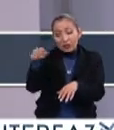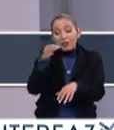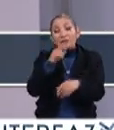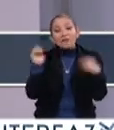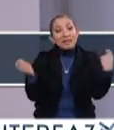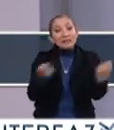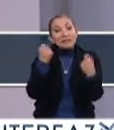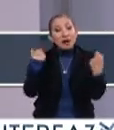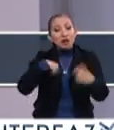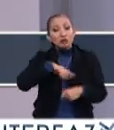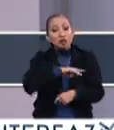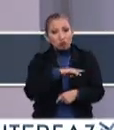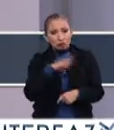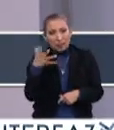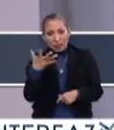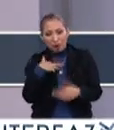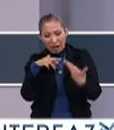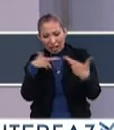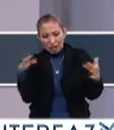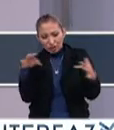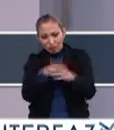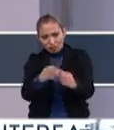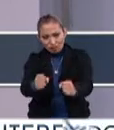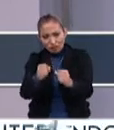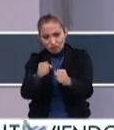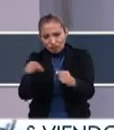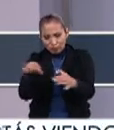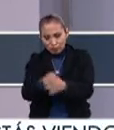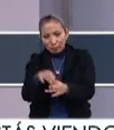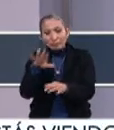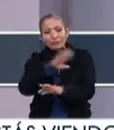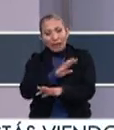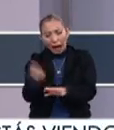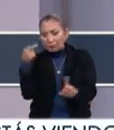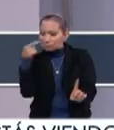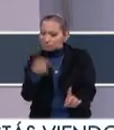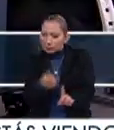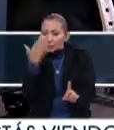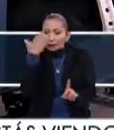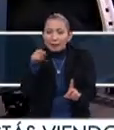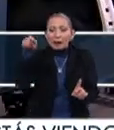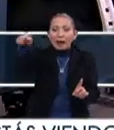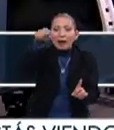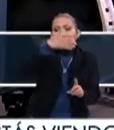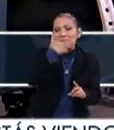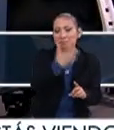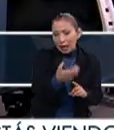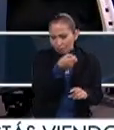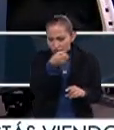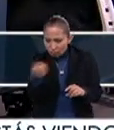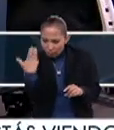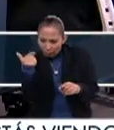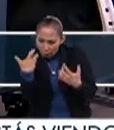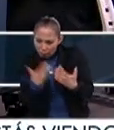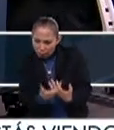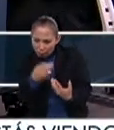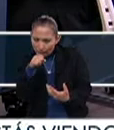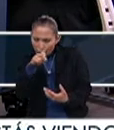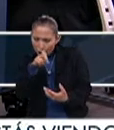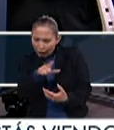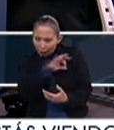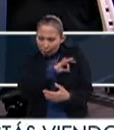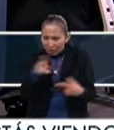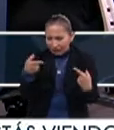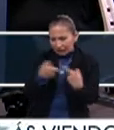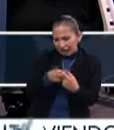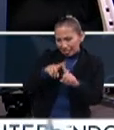festival y nosotros pues tenemos este vínculo como tan fuerte, ya específicamente saben que va bien, que coincide con el MUNAL o que puede